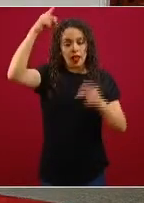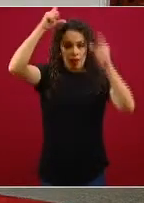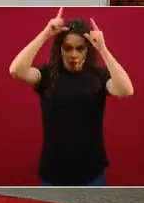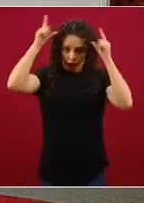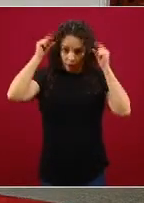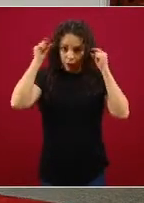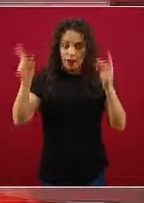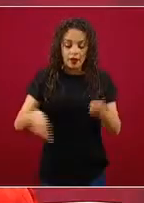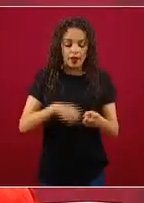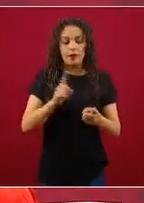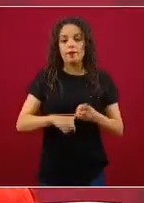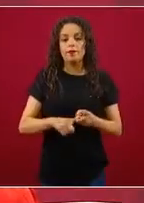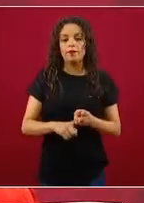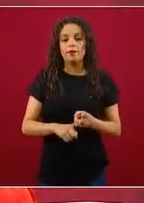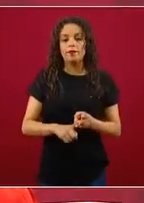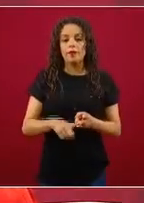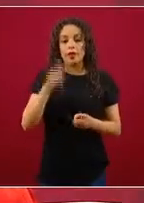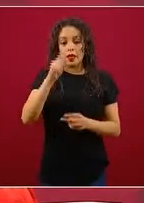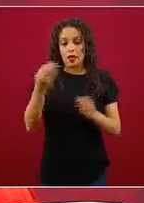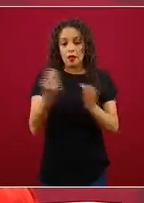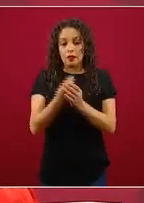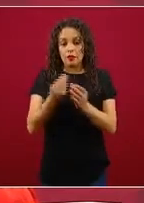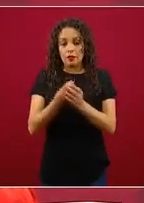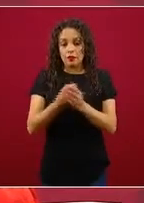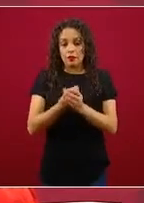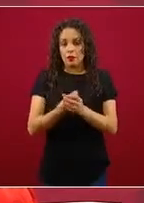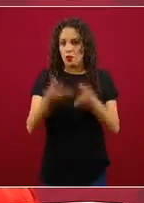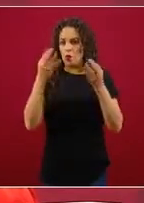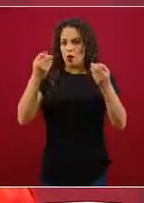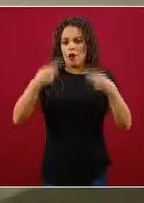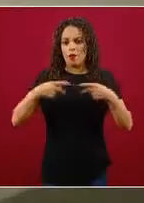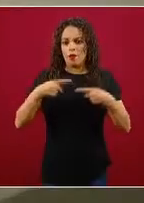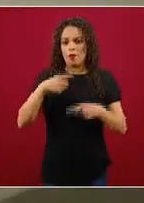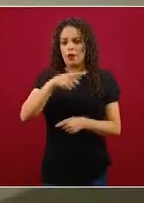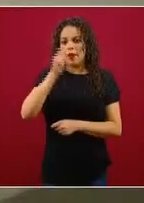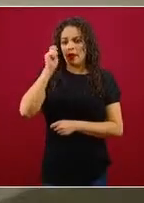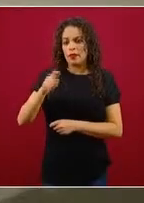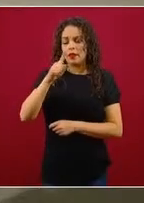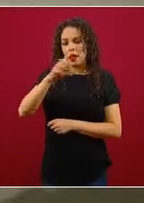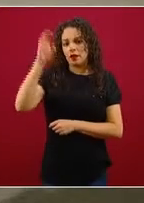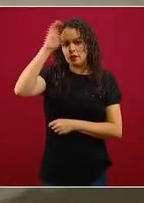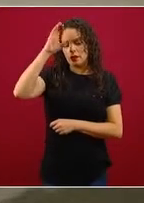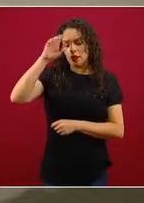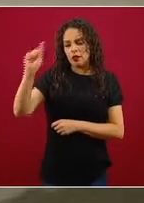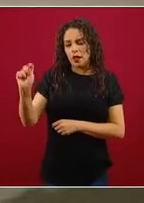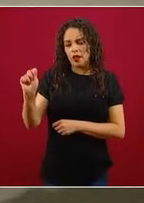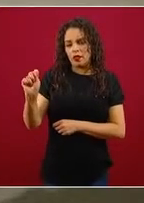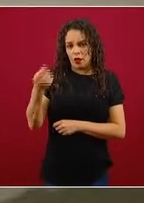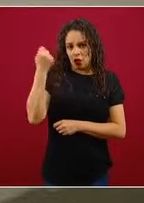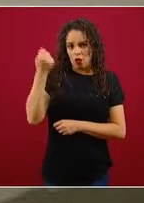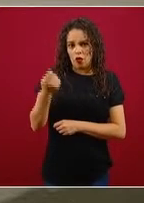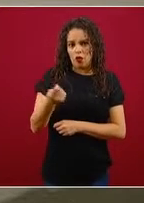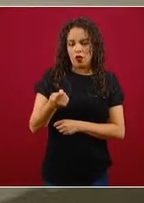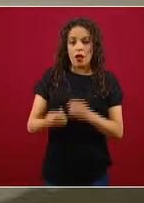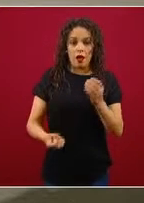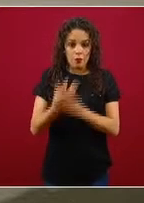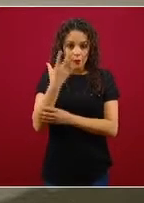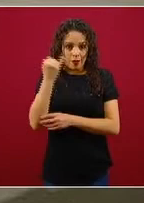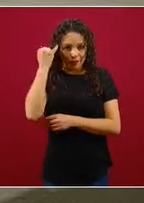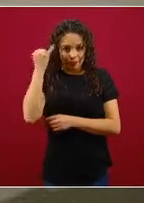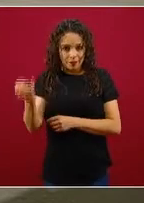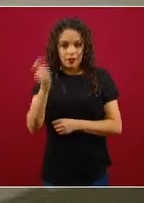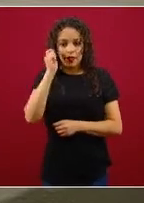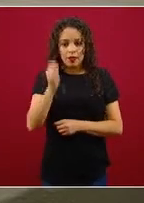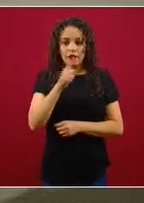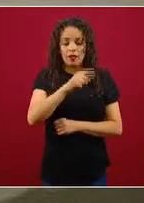masiva que va a coordinar la Secretaría de Educación, Ciencia, Tecnología e Innovación, en conjunto con institutos nacionales y con la